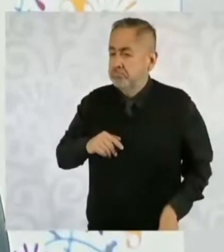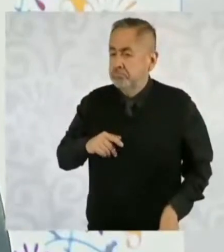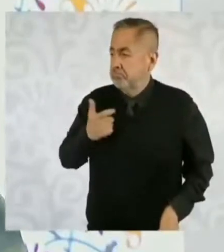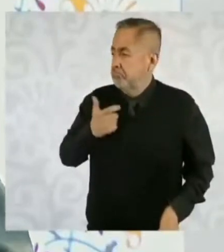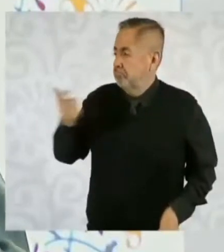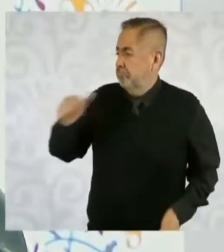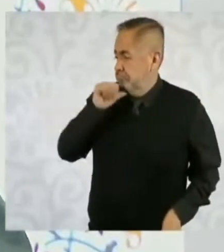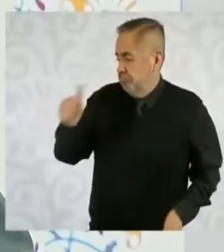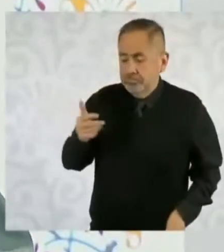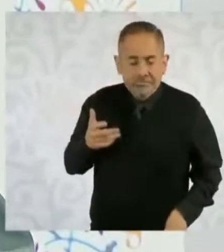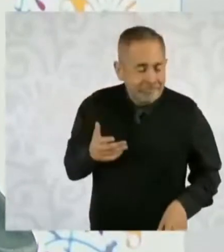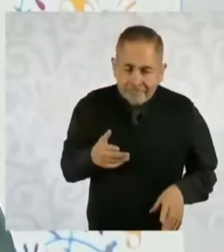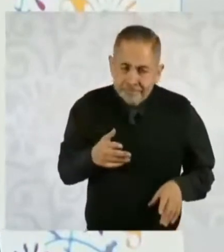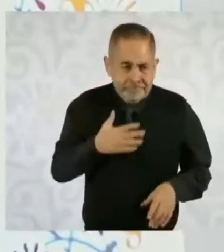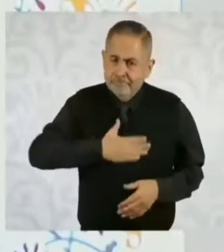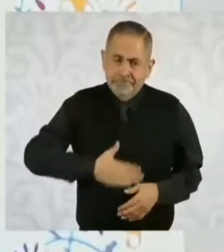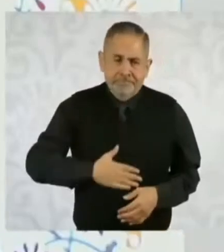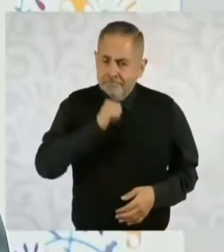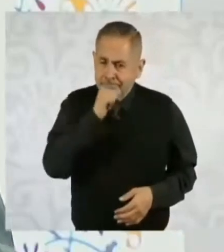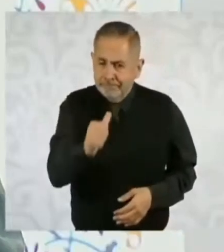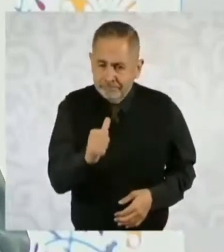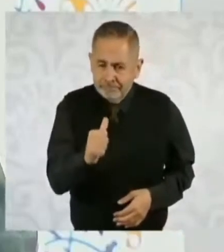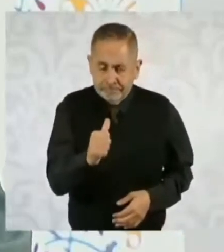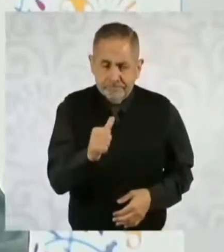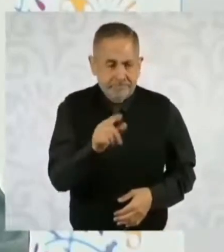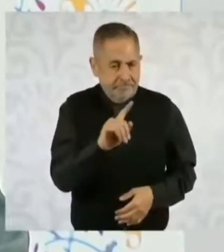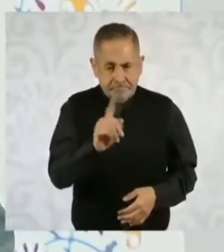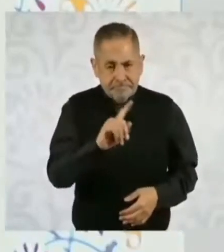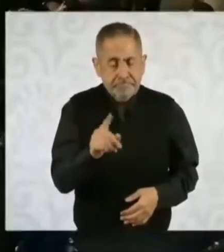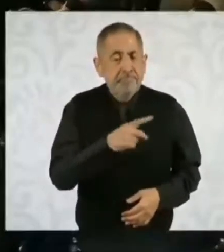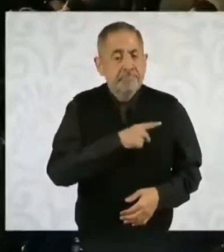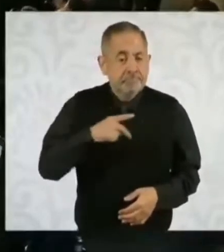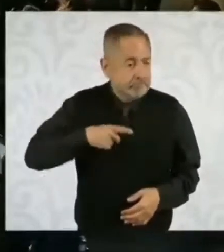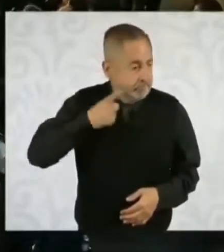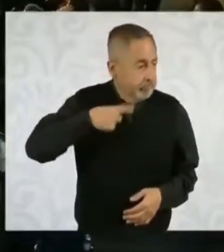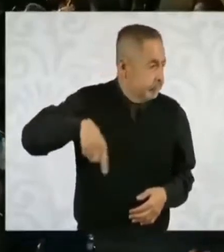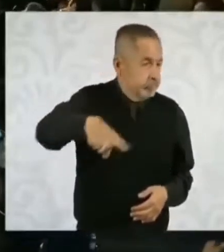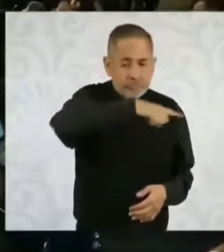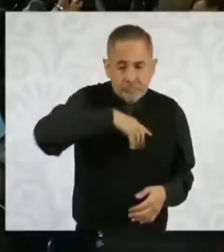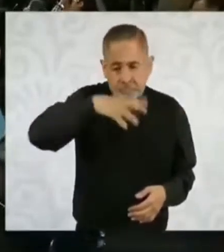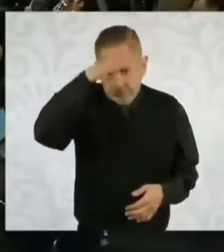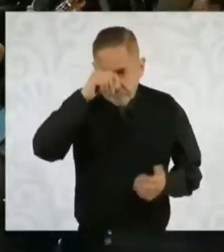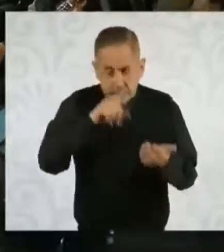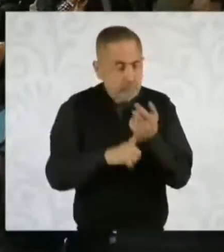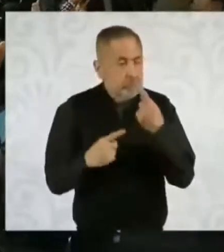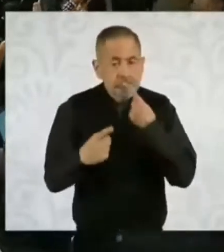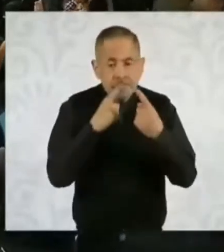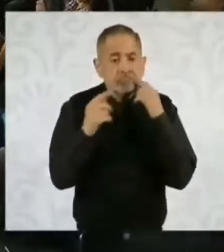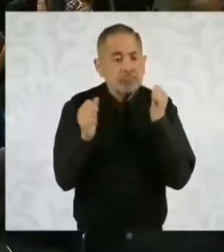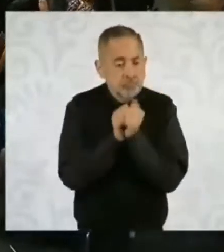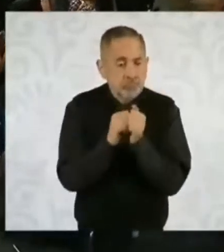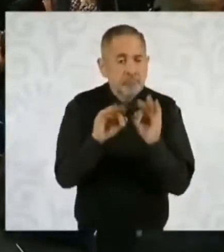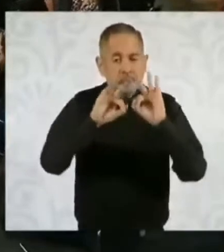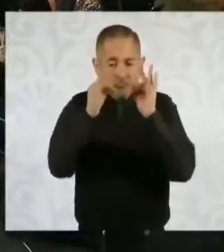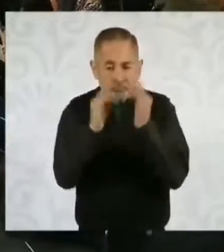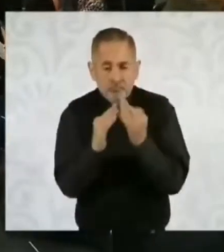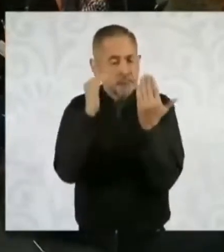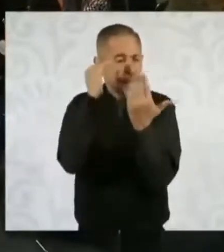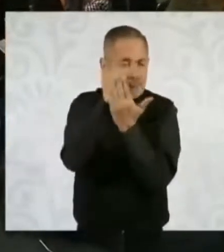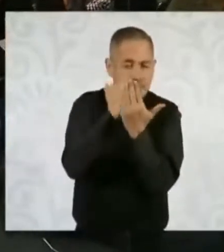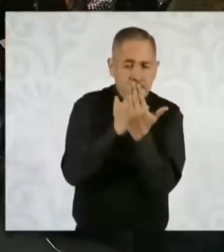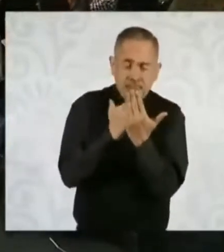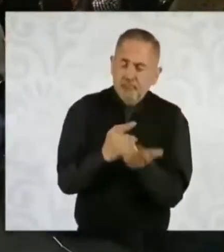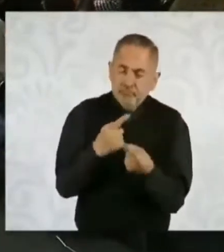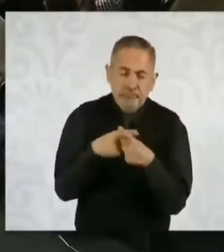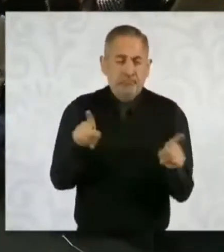y al mismo tiempo que estén de acuerdo quienes hoy están haciendo eso a través de un esquema completamente